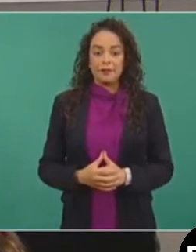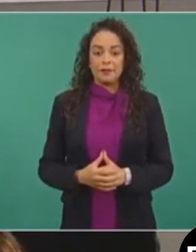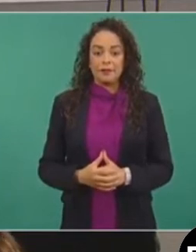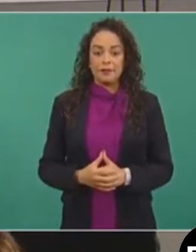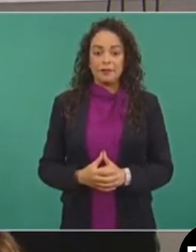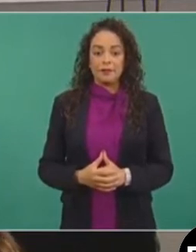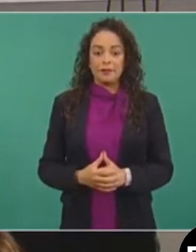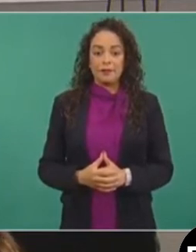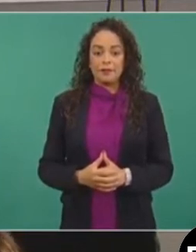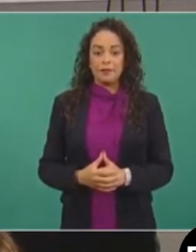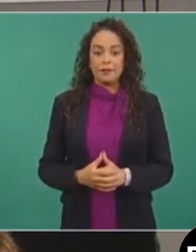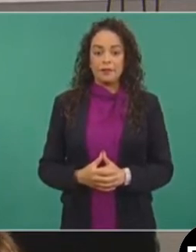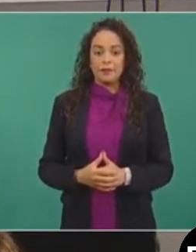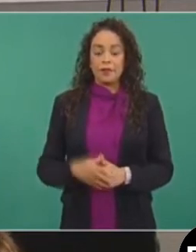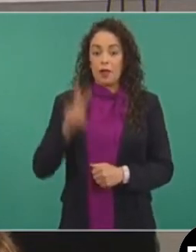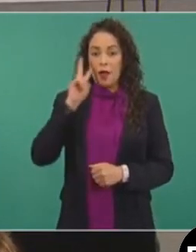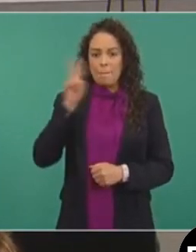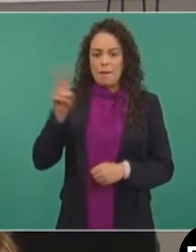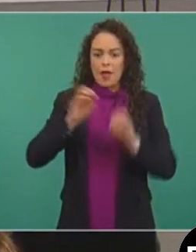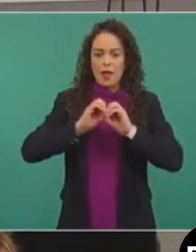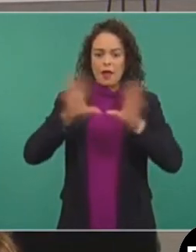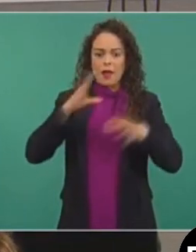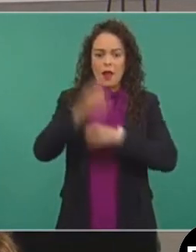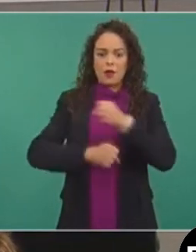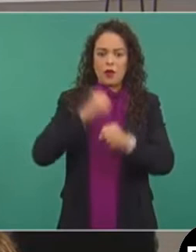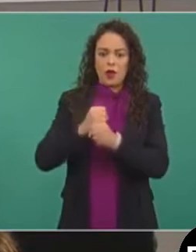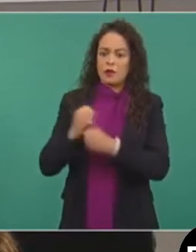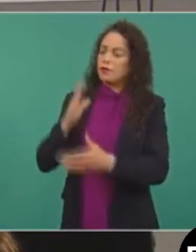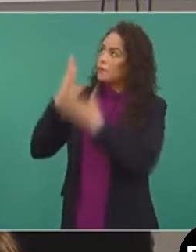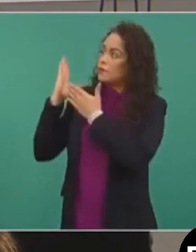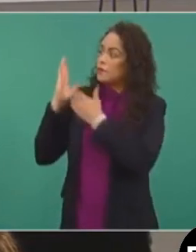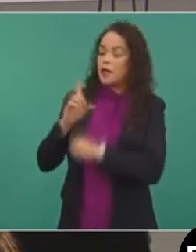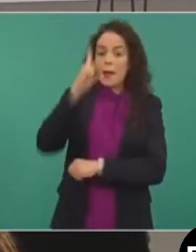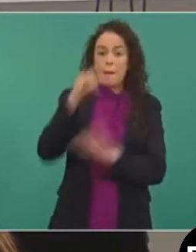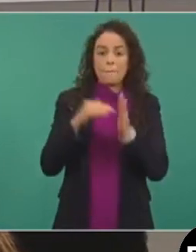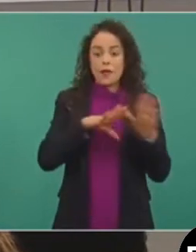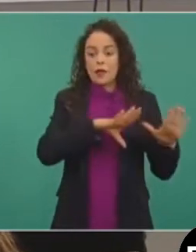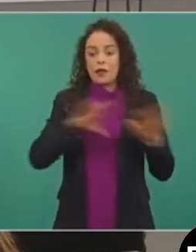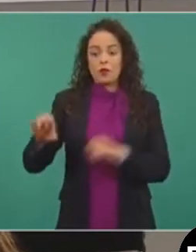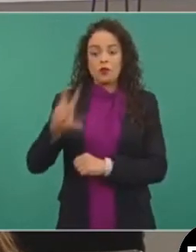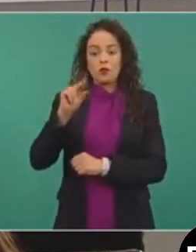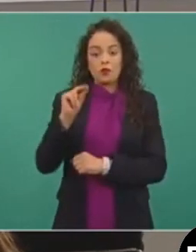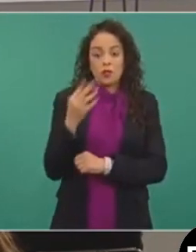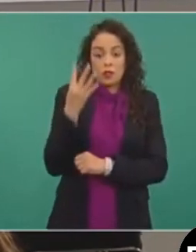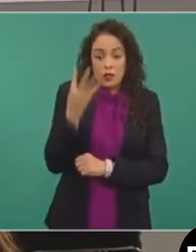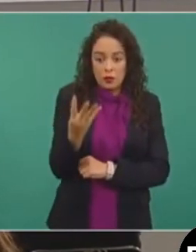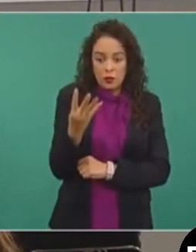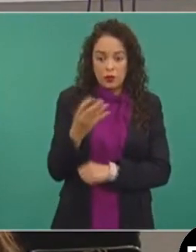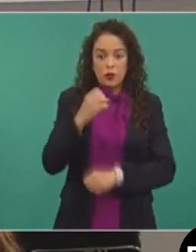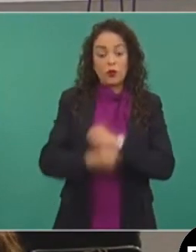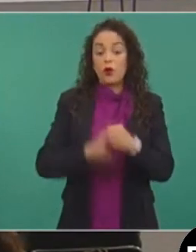Aquí se puede observar, está 1984 y cómo a partir de 2022